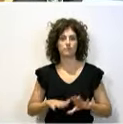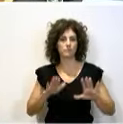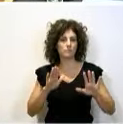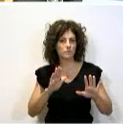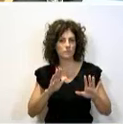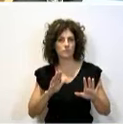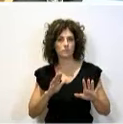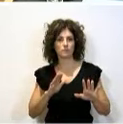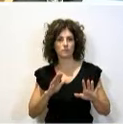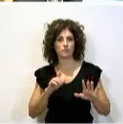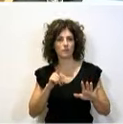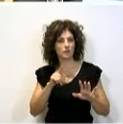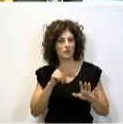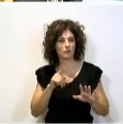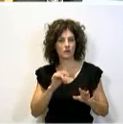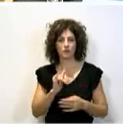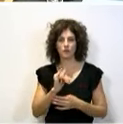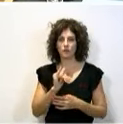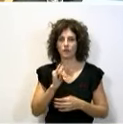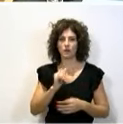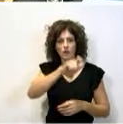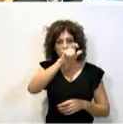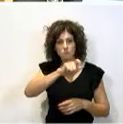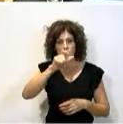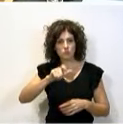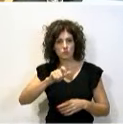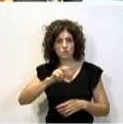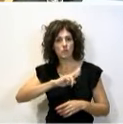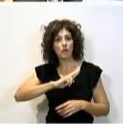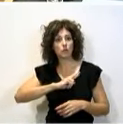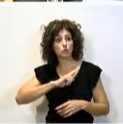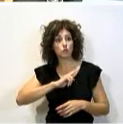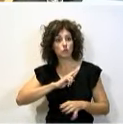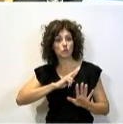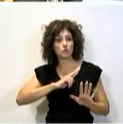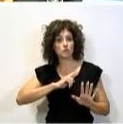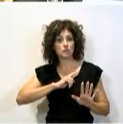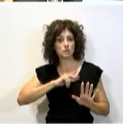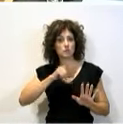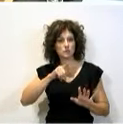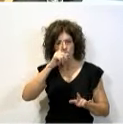Pero aquí hay mucho, hay gente que es católica, ¿verdad? Este año no es año jubilar.